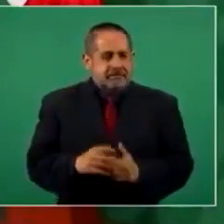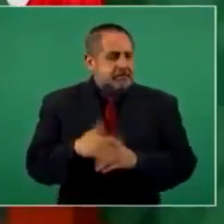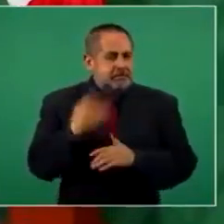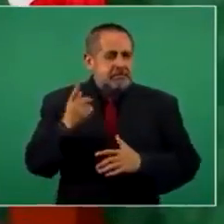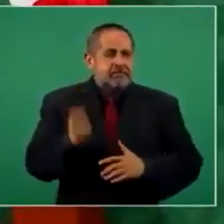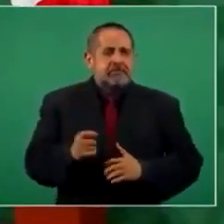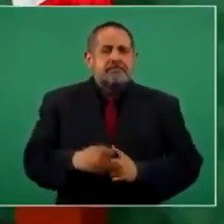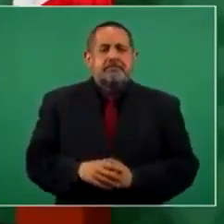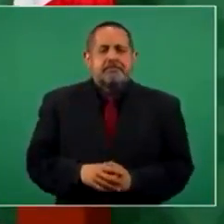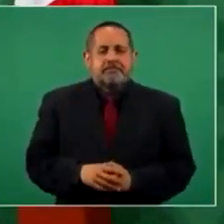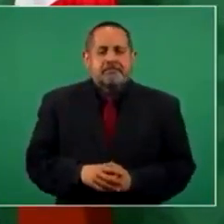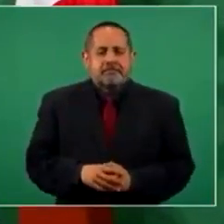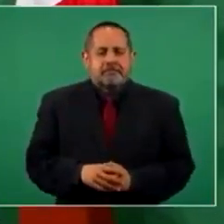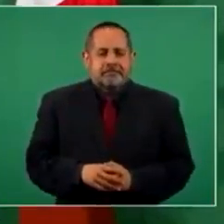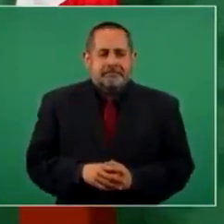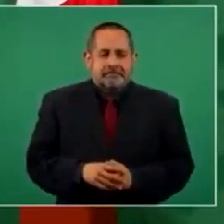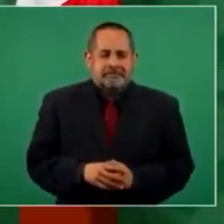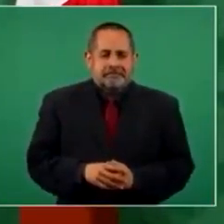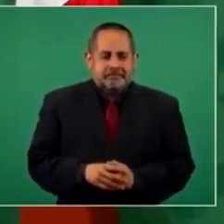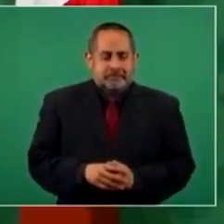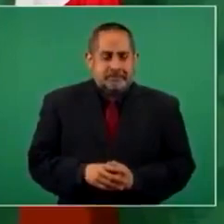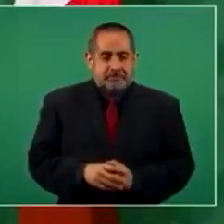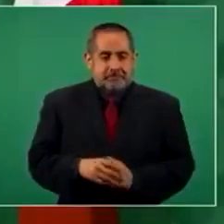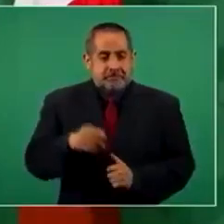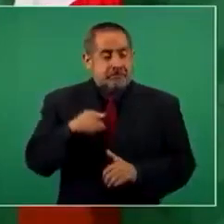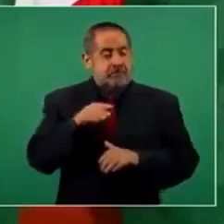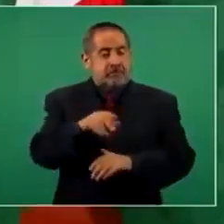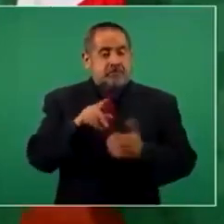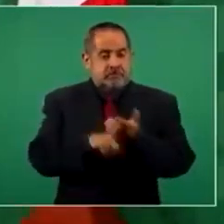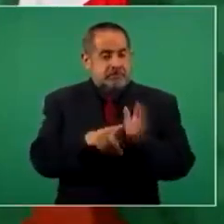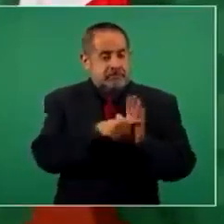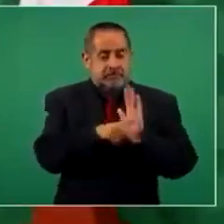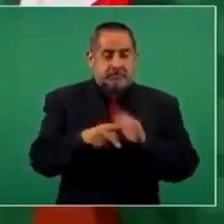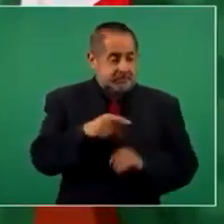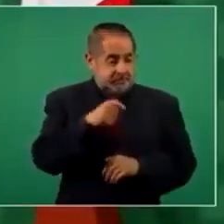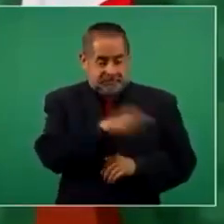el asunto con el Universal